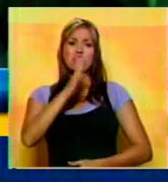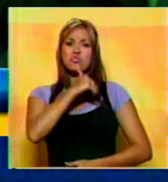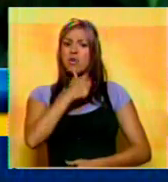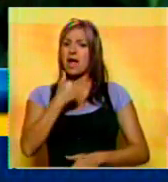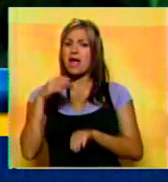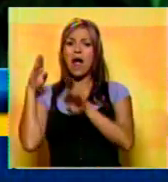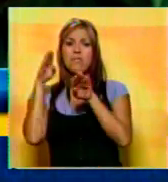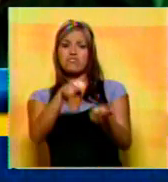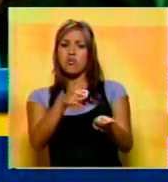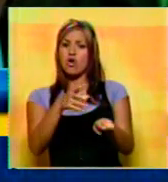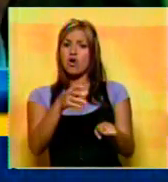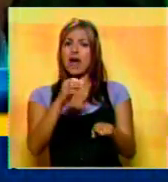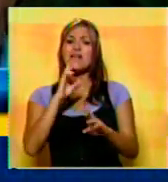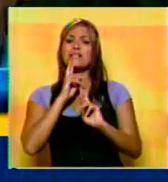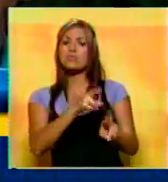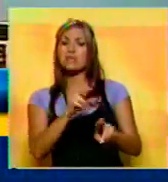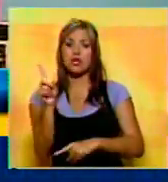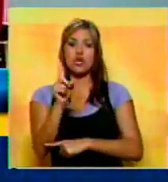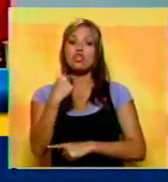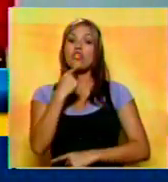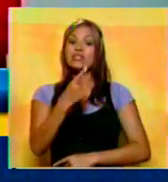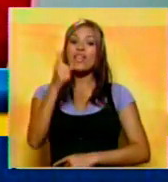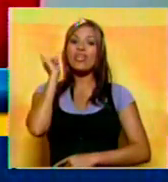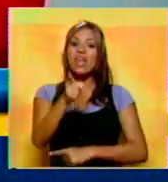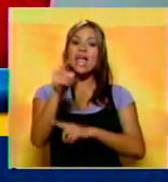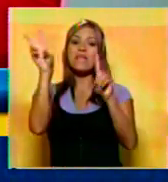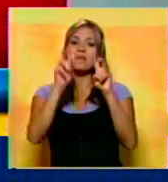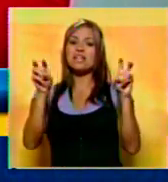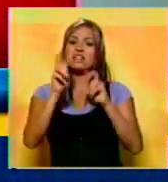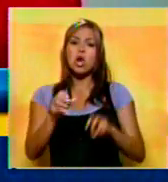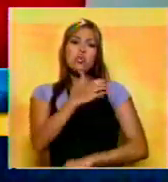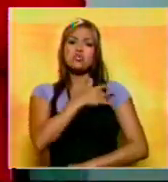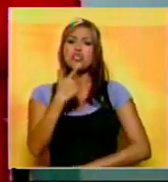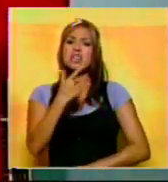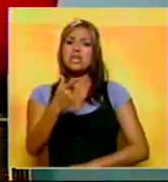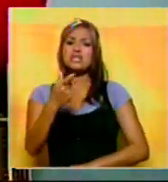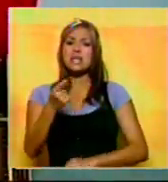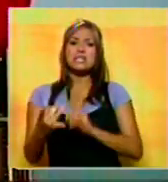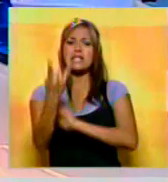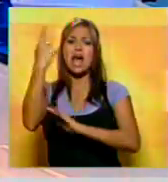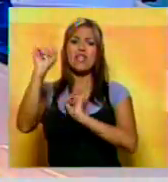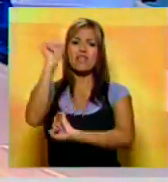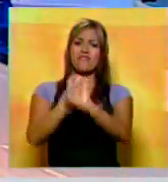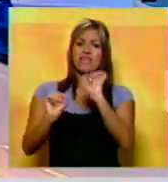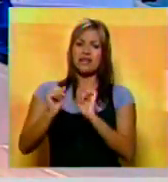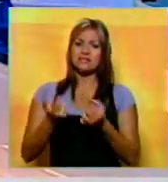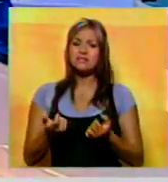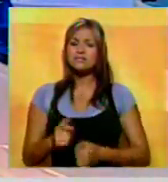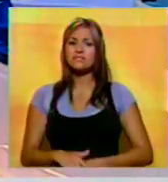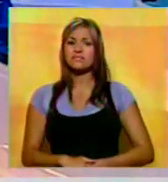solidaridad automática. Nosotros decimos que se investigue. Ustedes no, ustedes salen a defenderlo. Amigos que no.